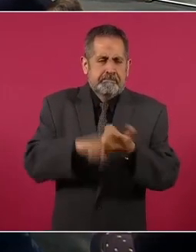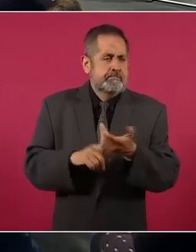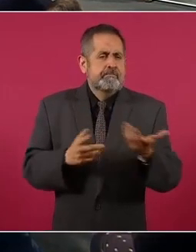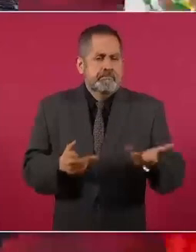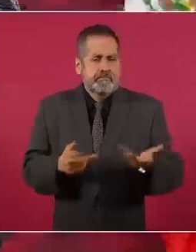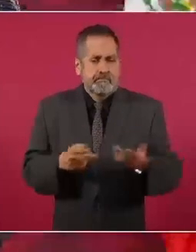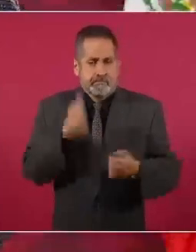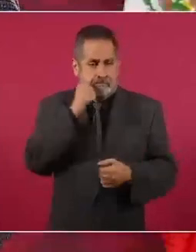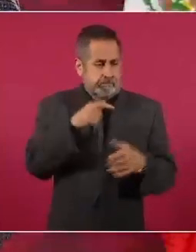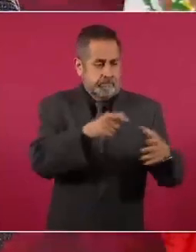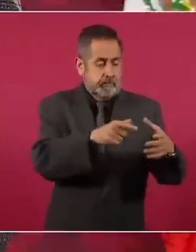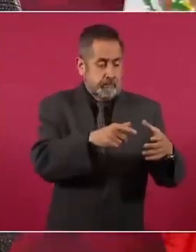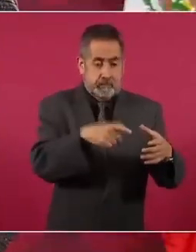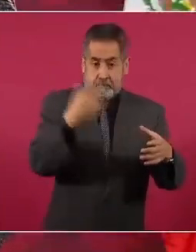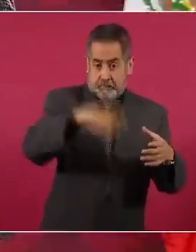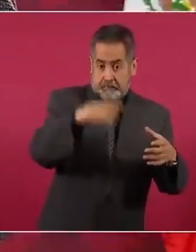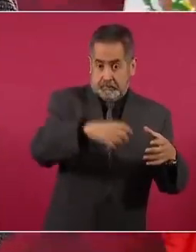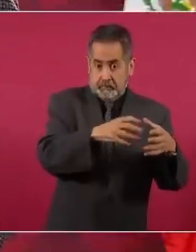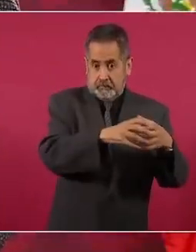Primero los usas,